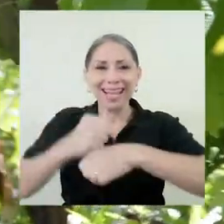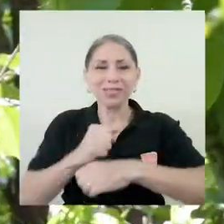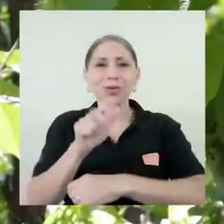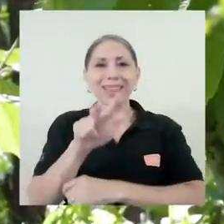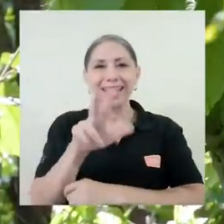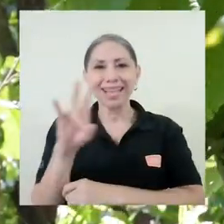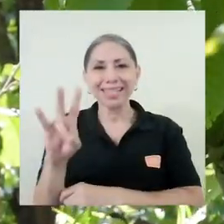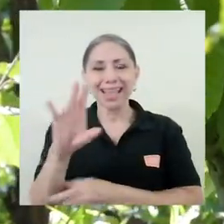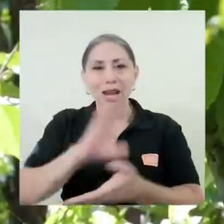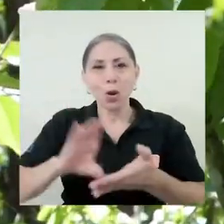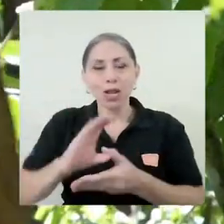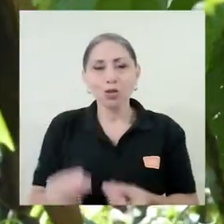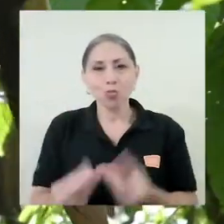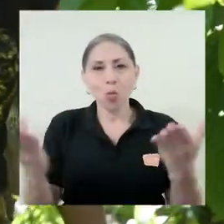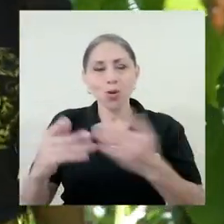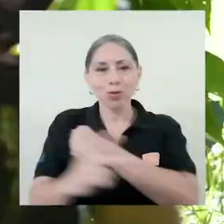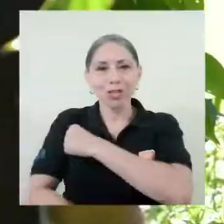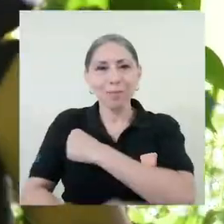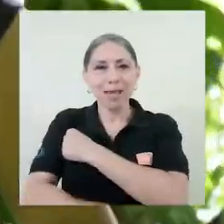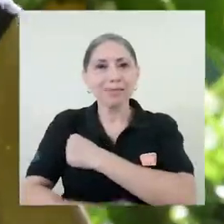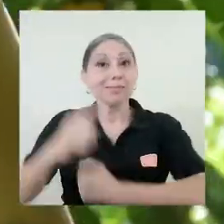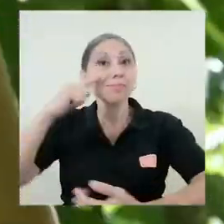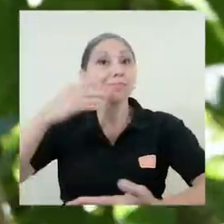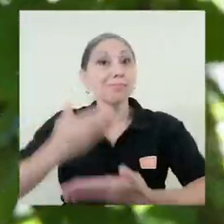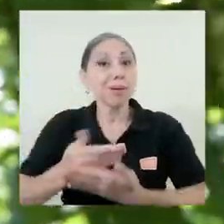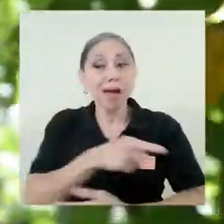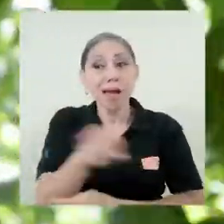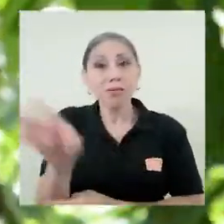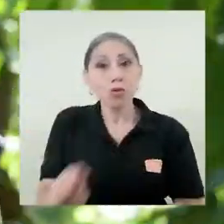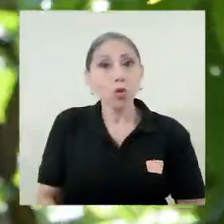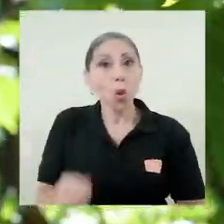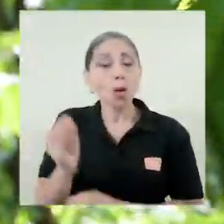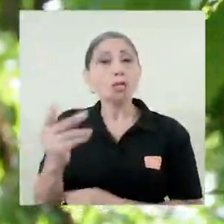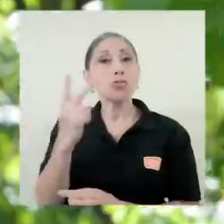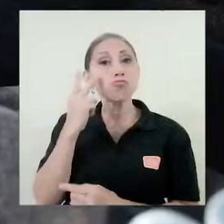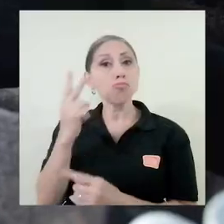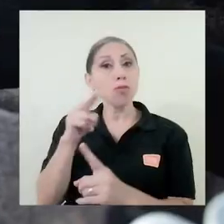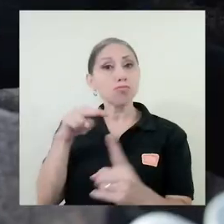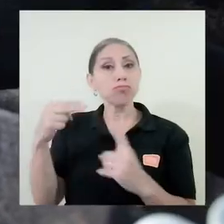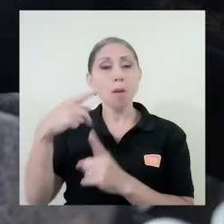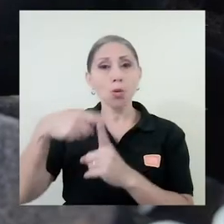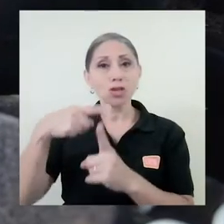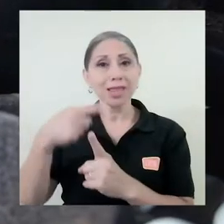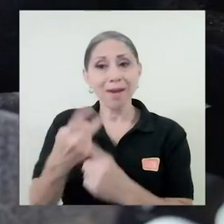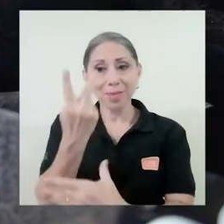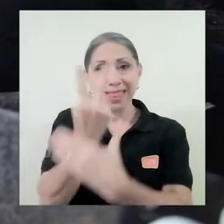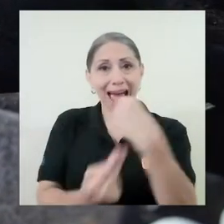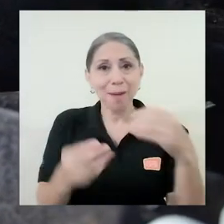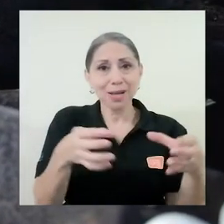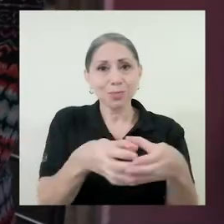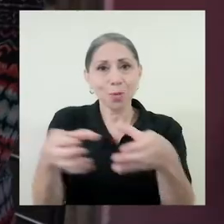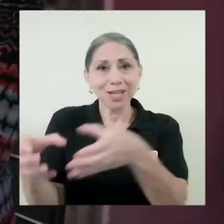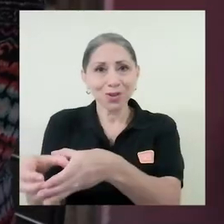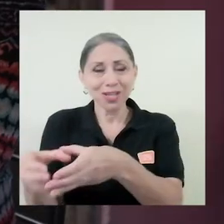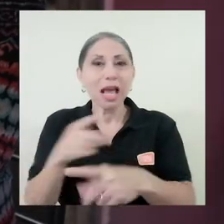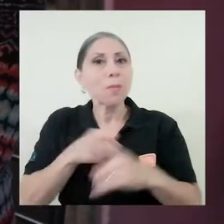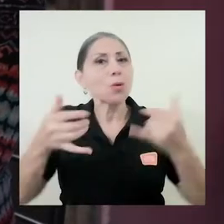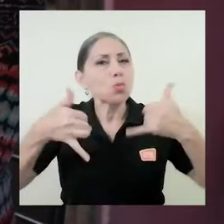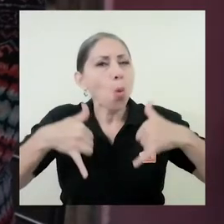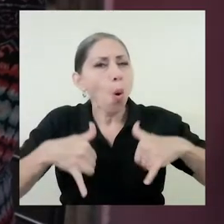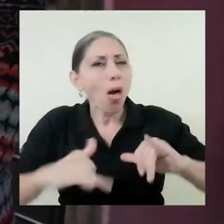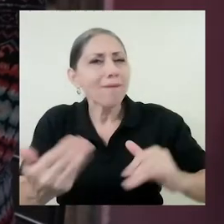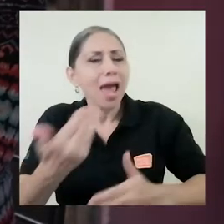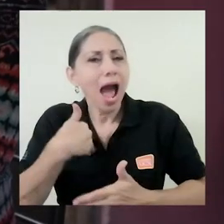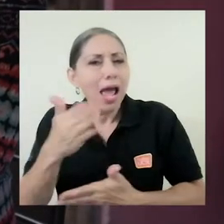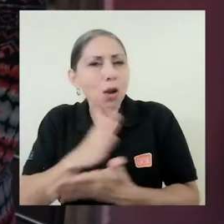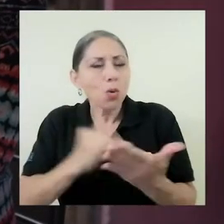37 colegios públicos del país y reveló que los jóvenes valoran positivamente a ambas poblaciones, pero aún existen